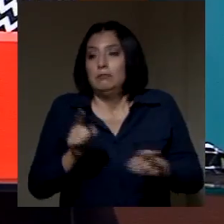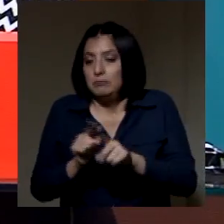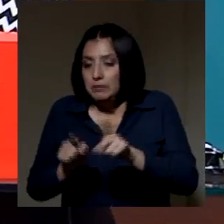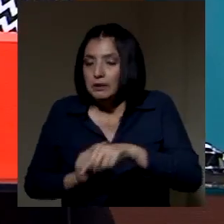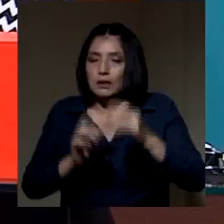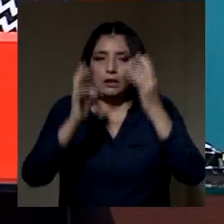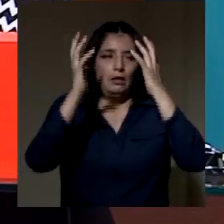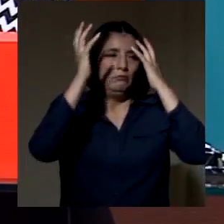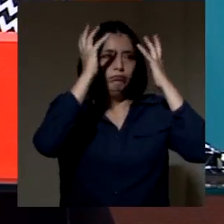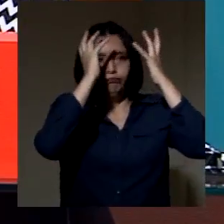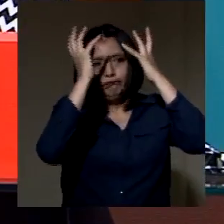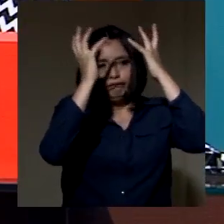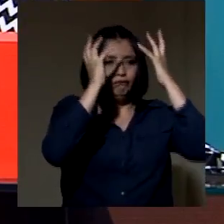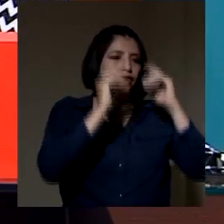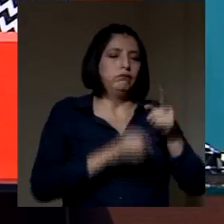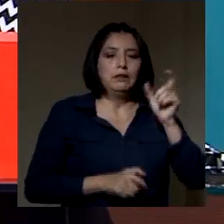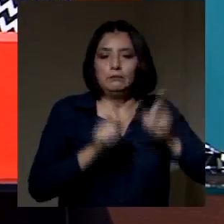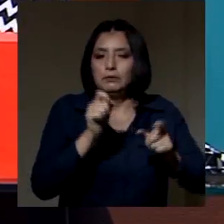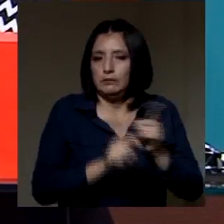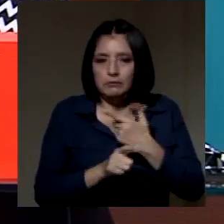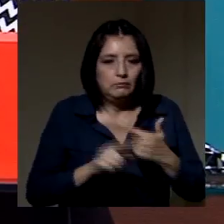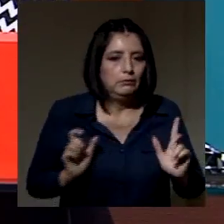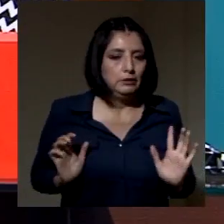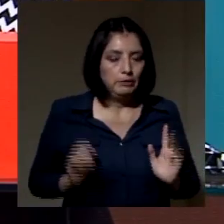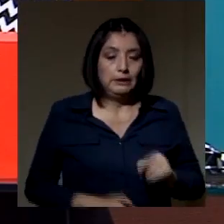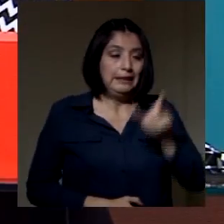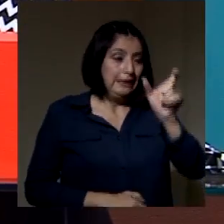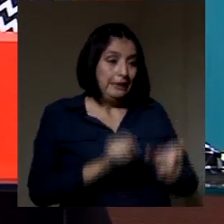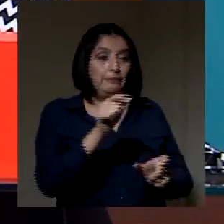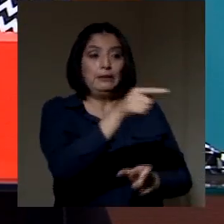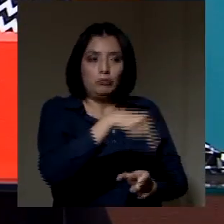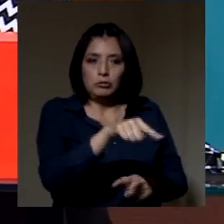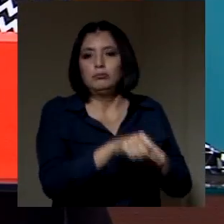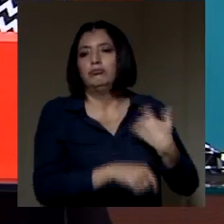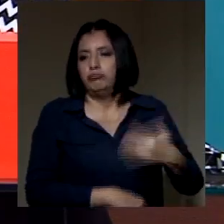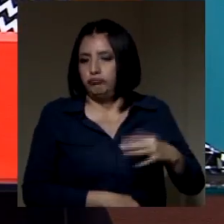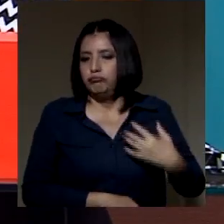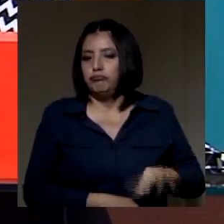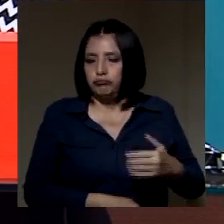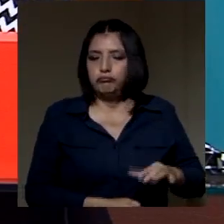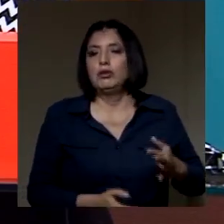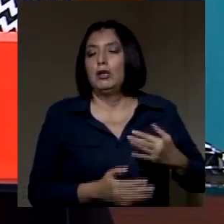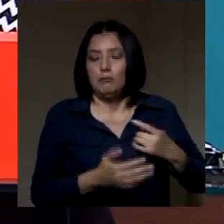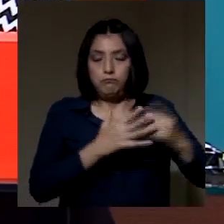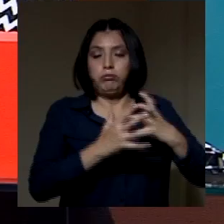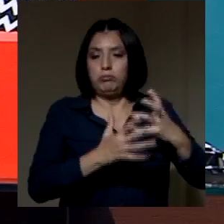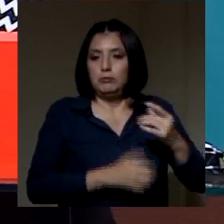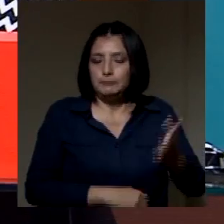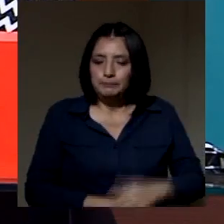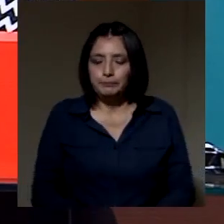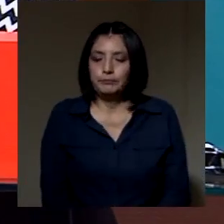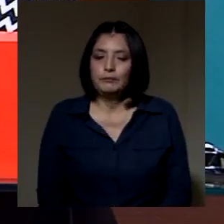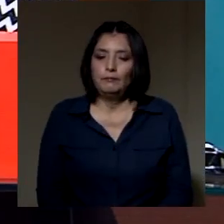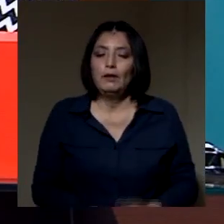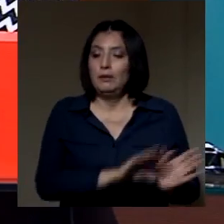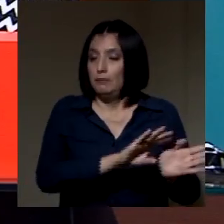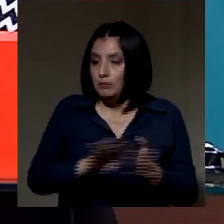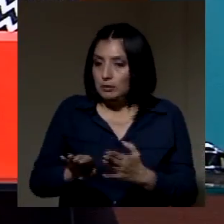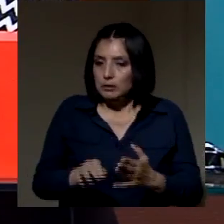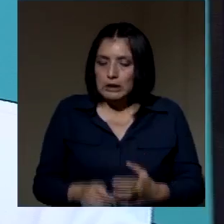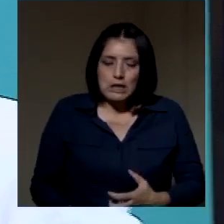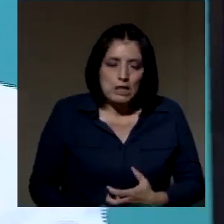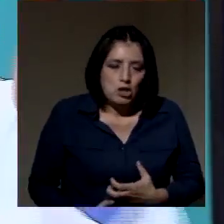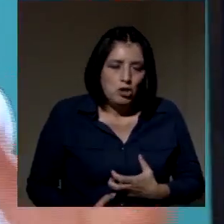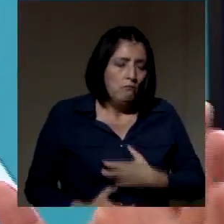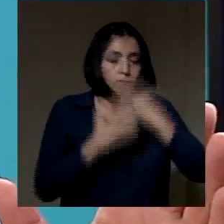que nadie está muy libre. Esas personas están en riesgo de hacer un infarto. Por otro lado, una cólera